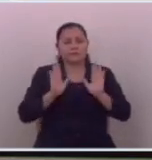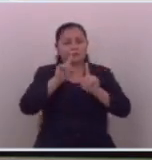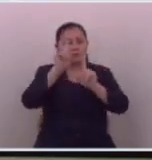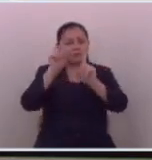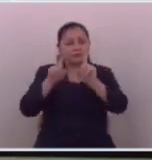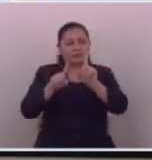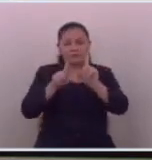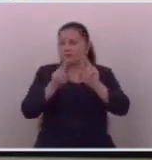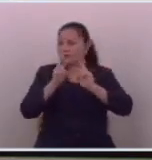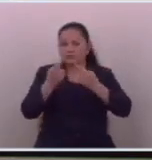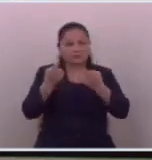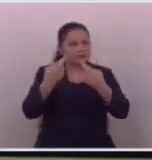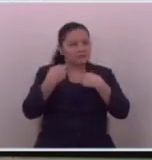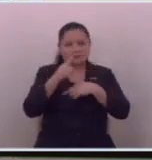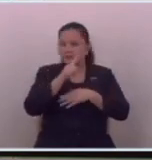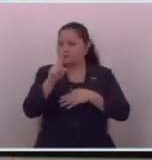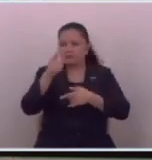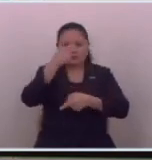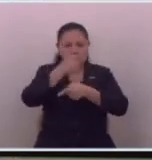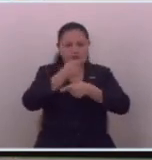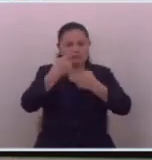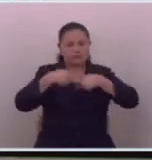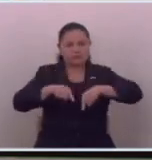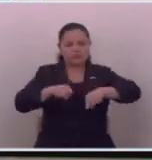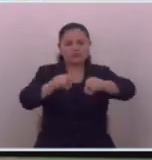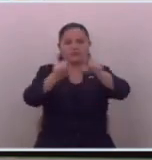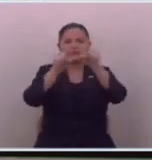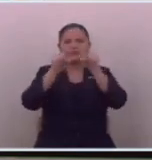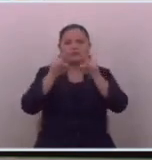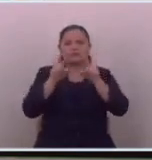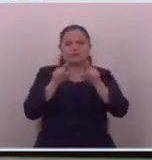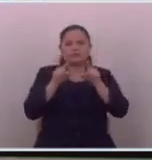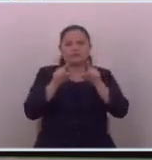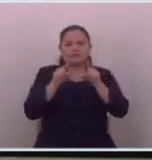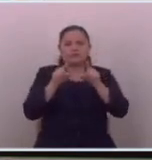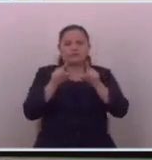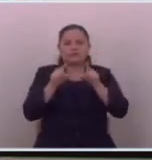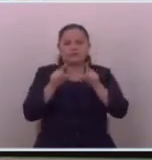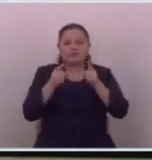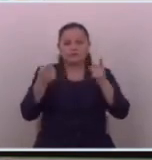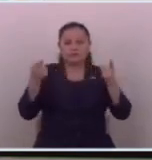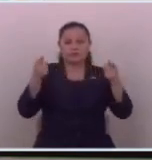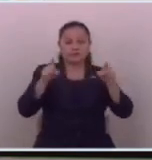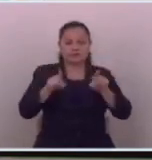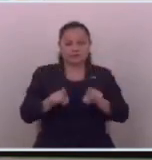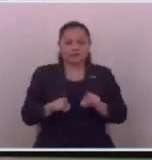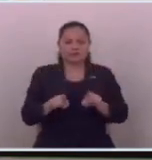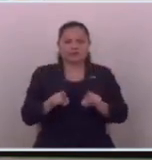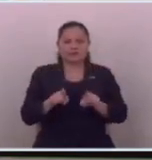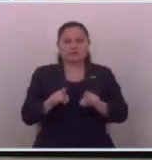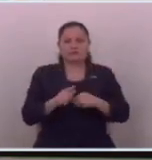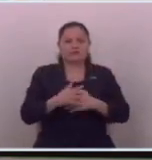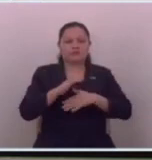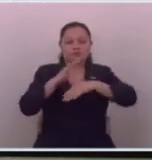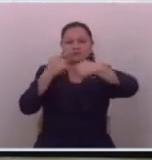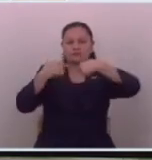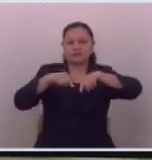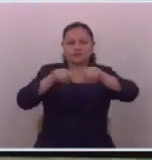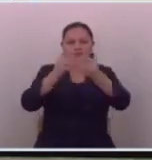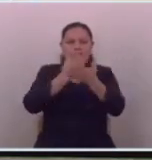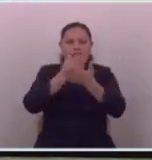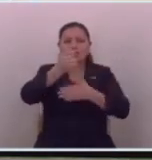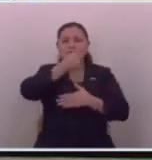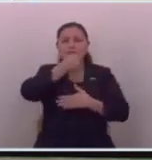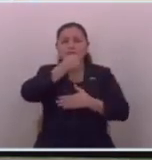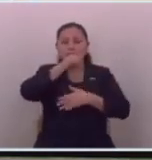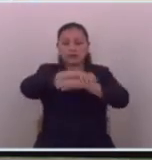pregunta no fue respondida como tal sigue siendo el hecho de que todavía no hay un